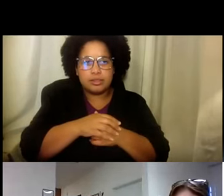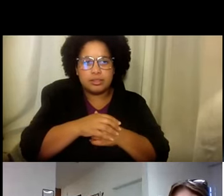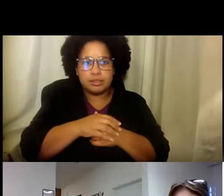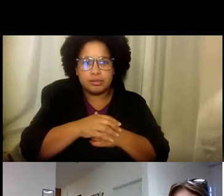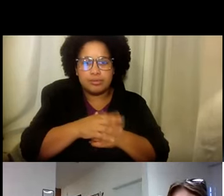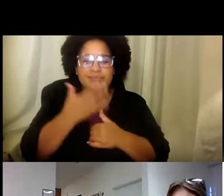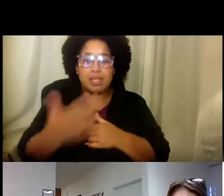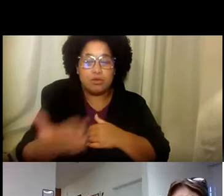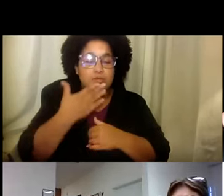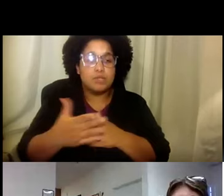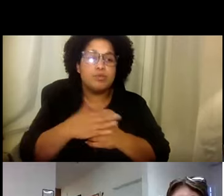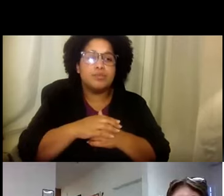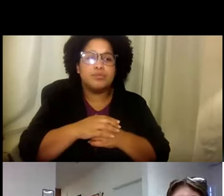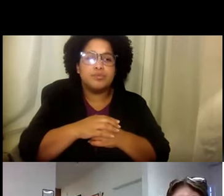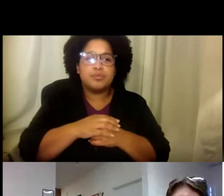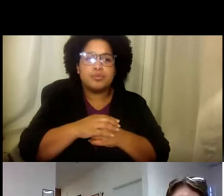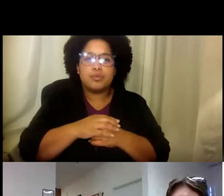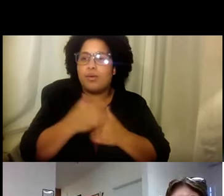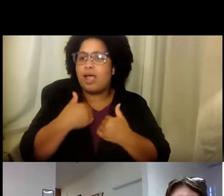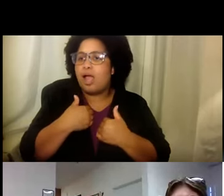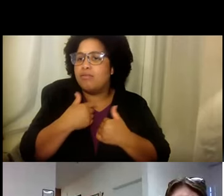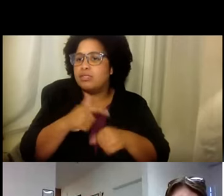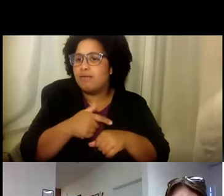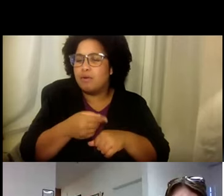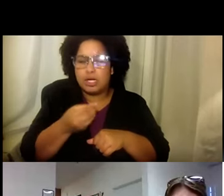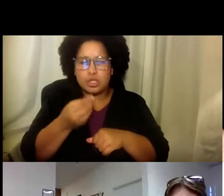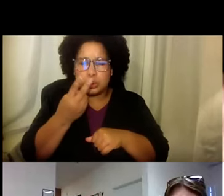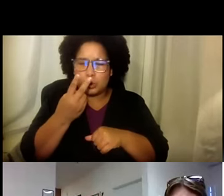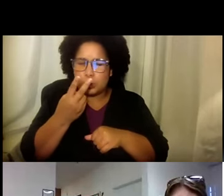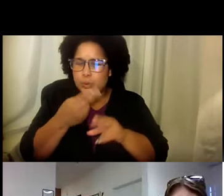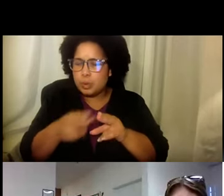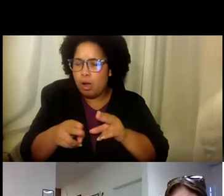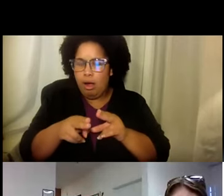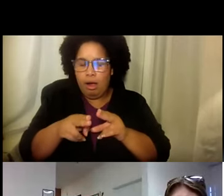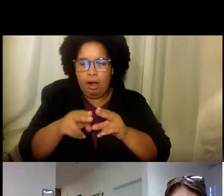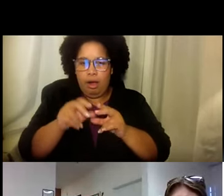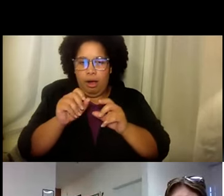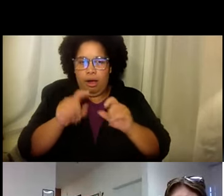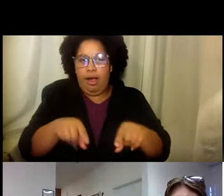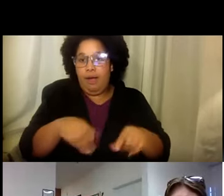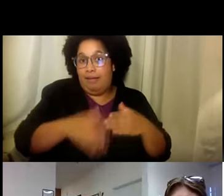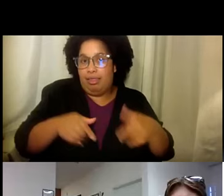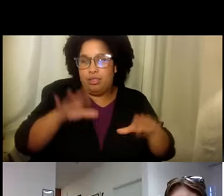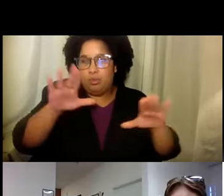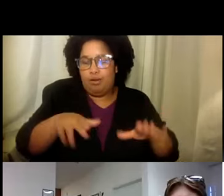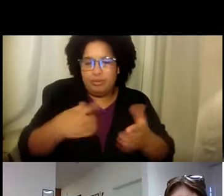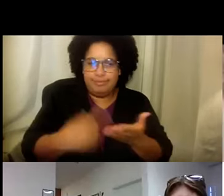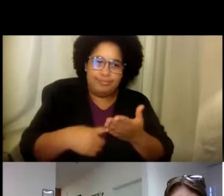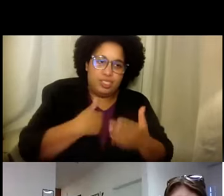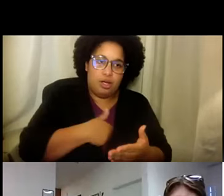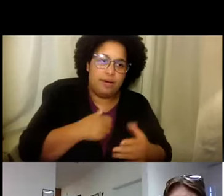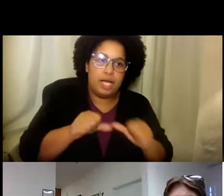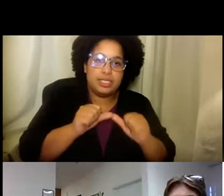Por causa de un asunto médico. Muy bien. Buen punto. Gracias. Así que tenemos tiempo. Para tal vez. Unas dos preguntas más. Y luego tenemos que.